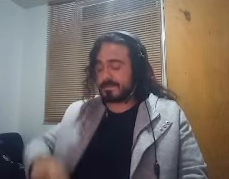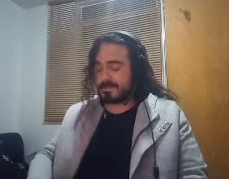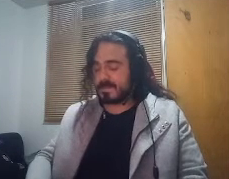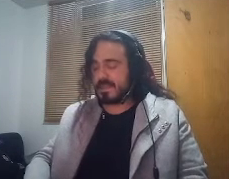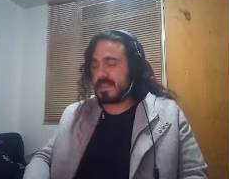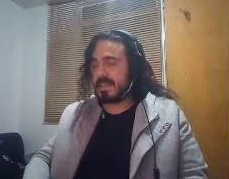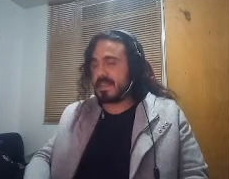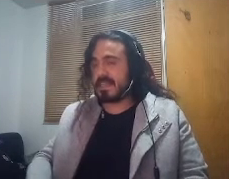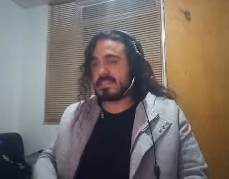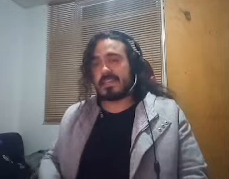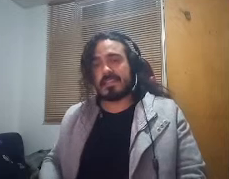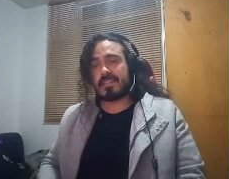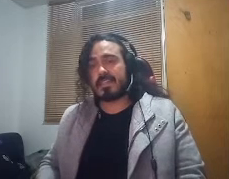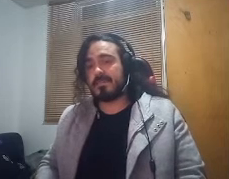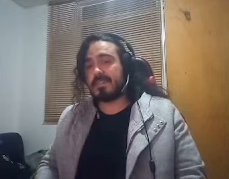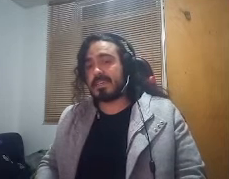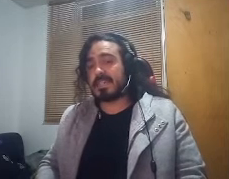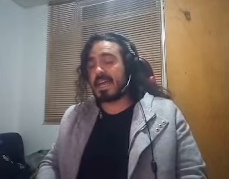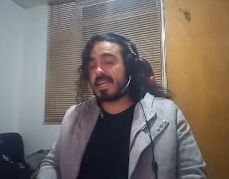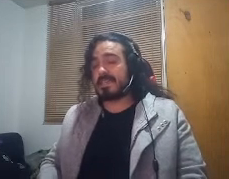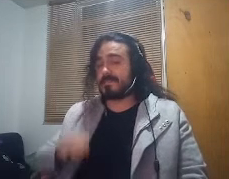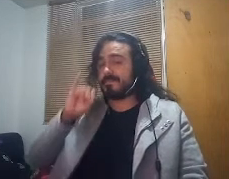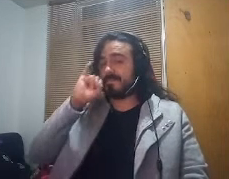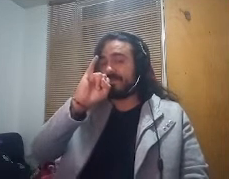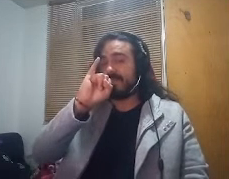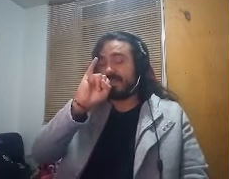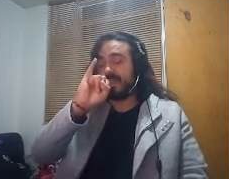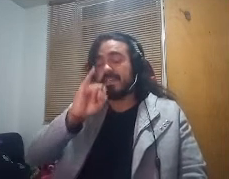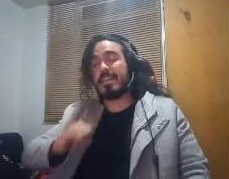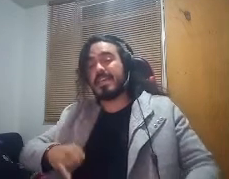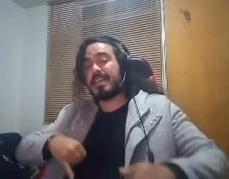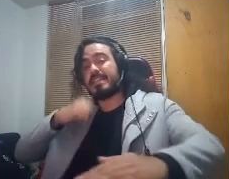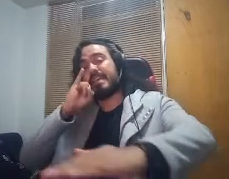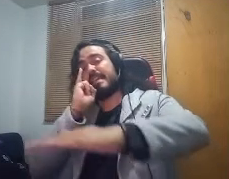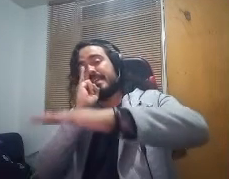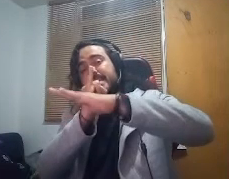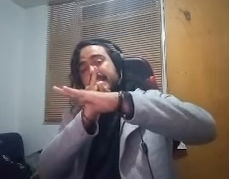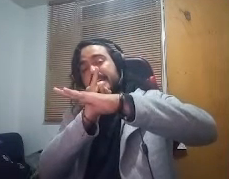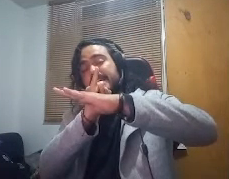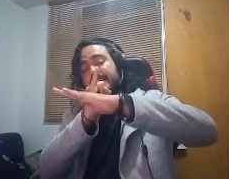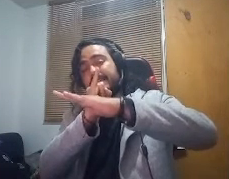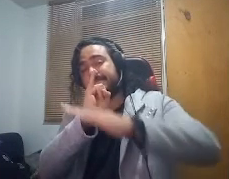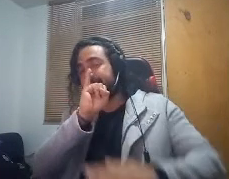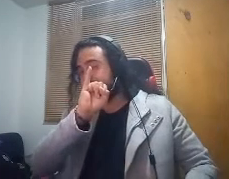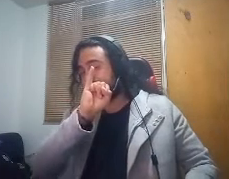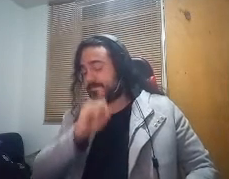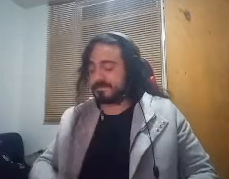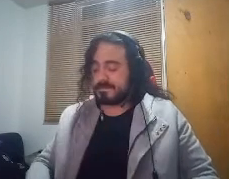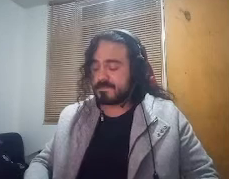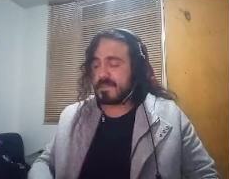hijo la siguiente que tenemos es la y y de iglesia